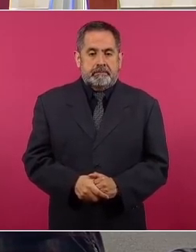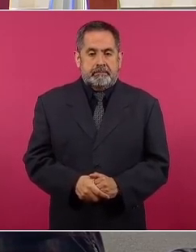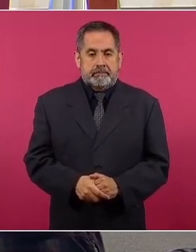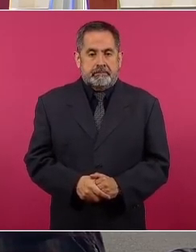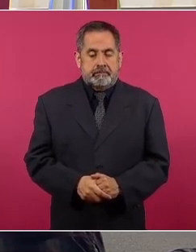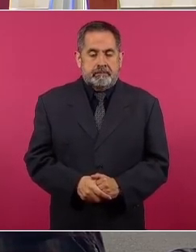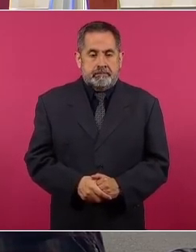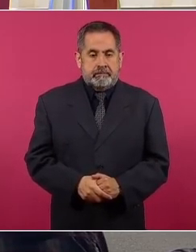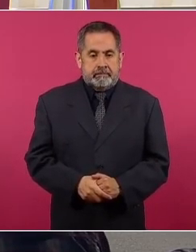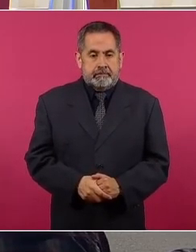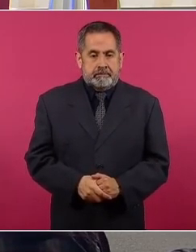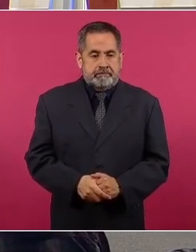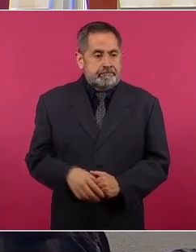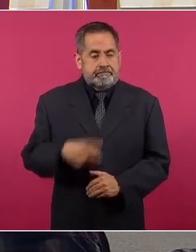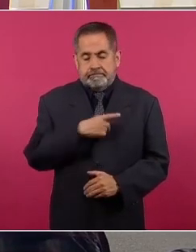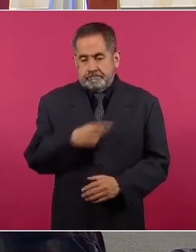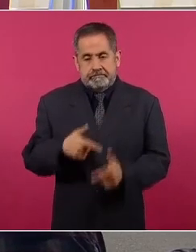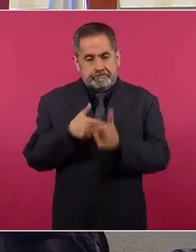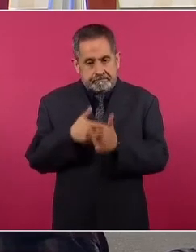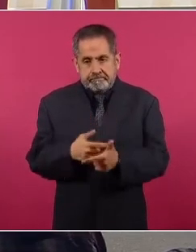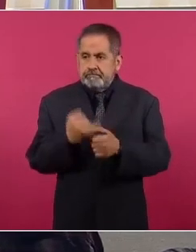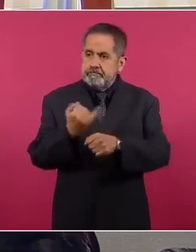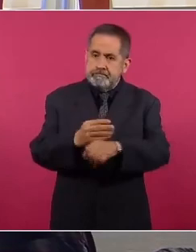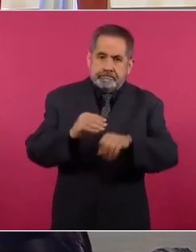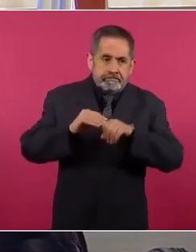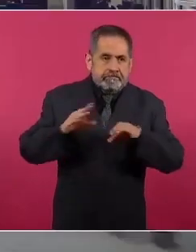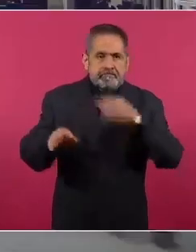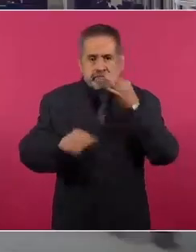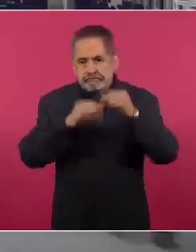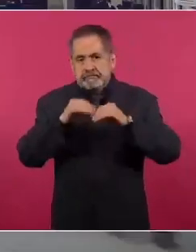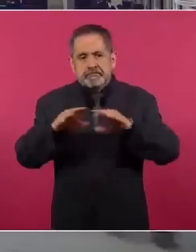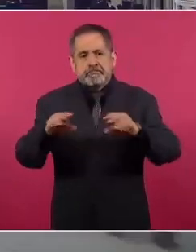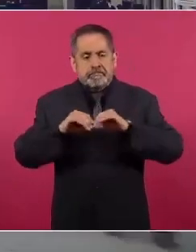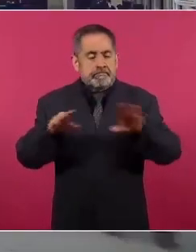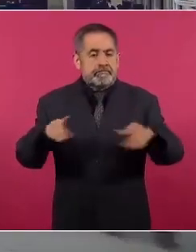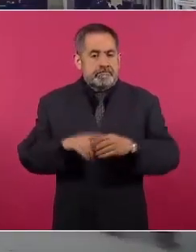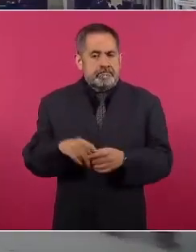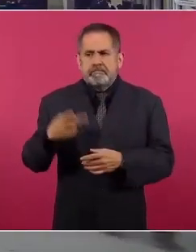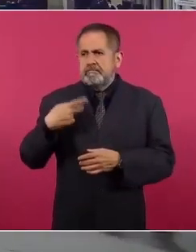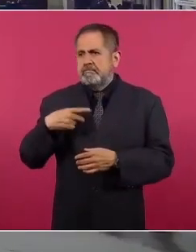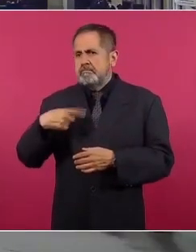Y hay que seguir informando. Pero la gente lo sabe.